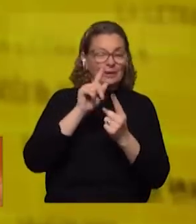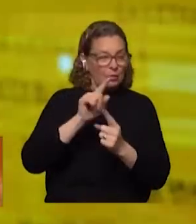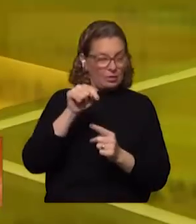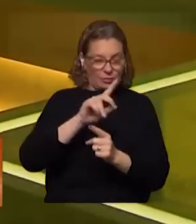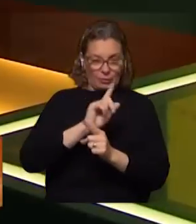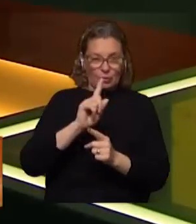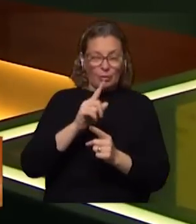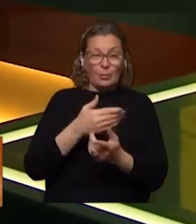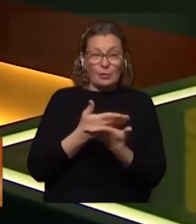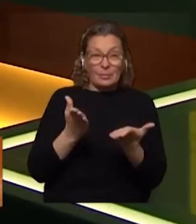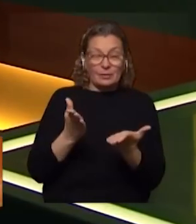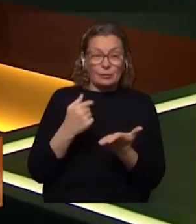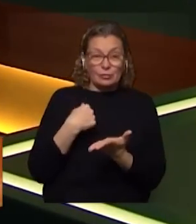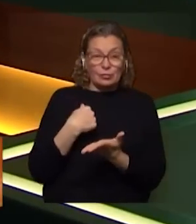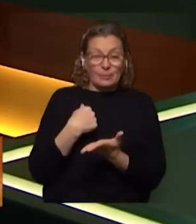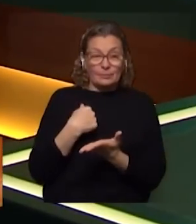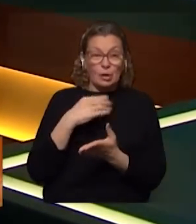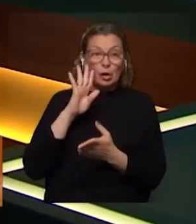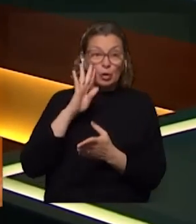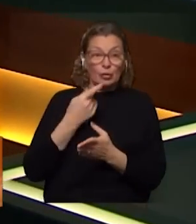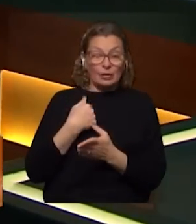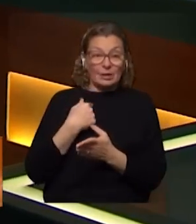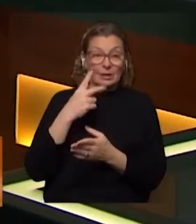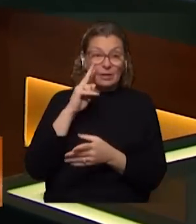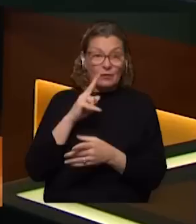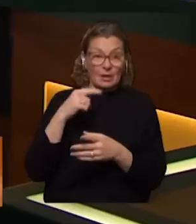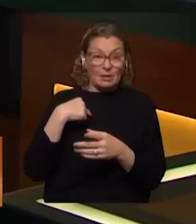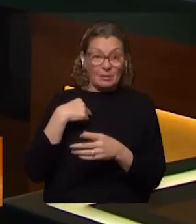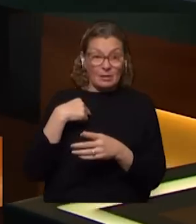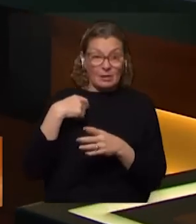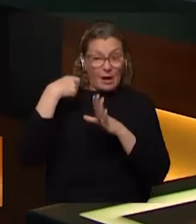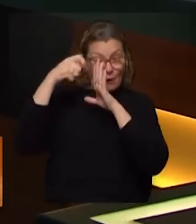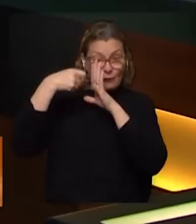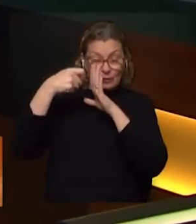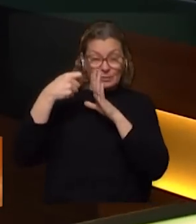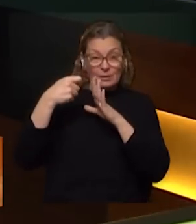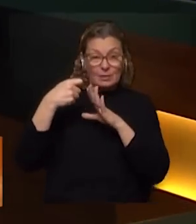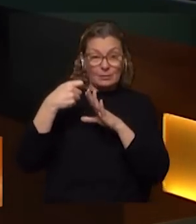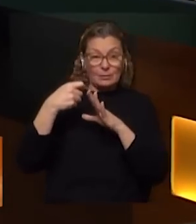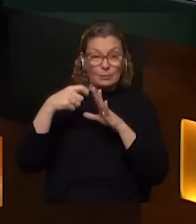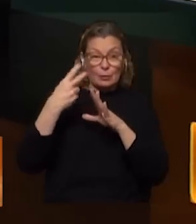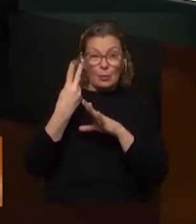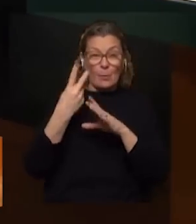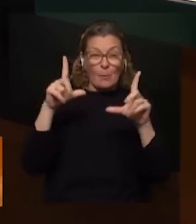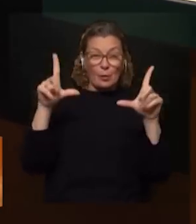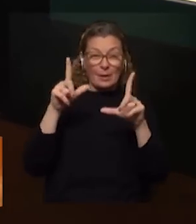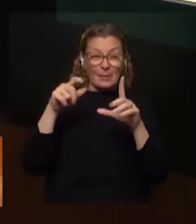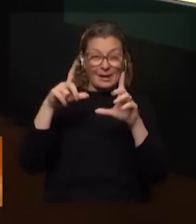por cómo se presentó el hecho, porque yo efectivamente reconocí que se ven las imágenes famosas que empezaron apareciendo por un programa televisivo